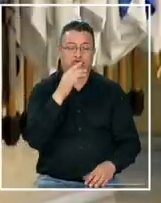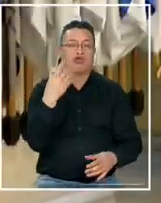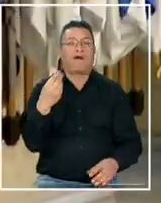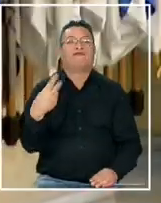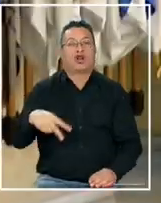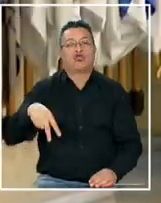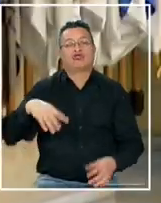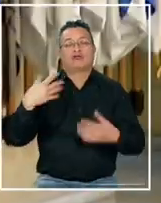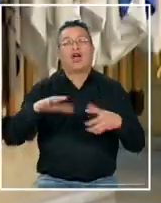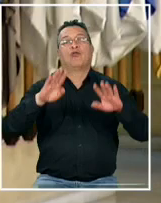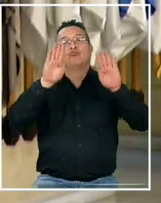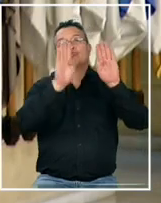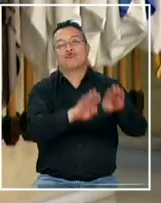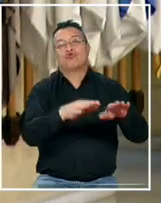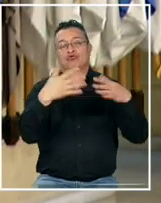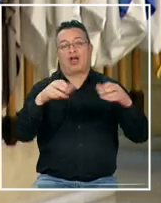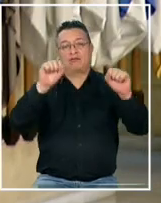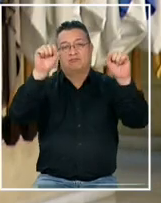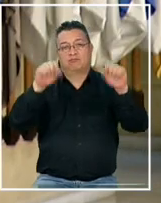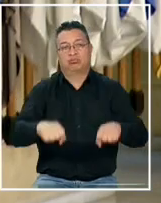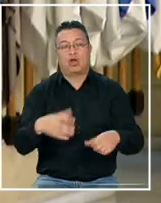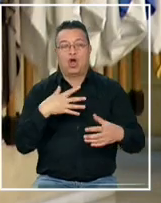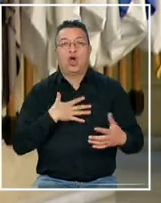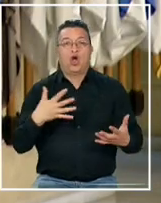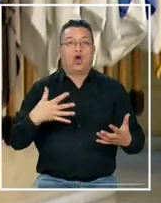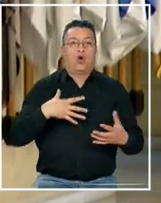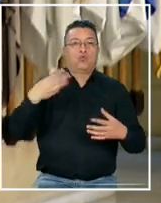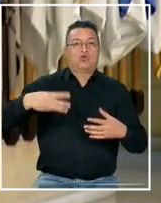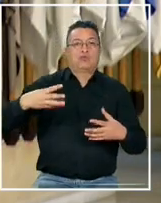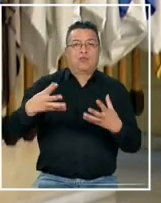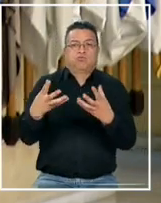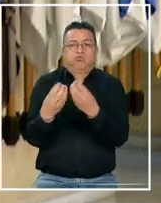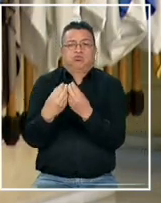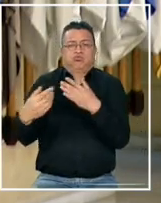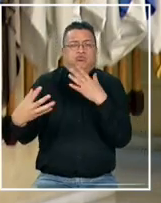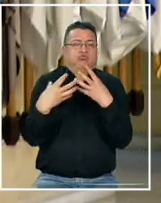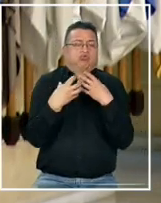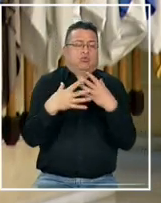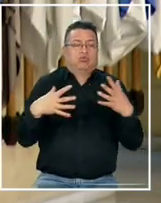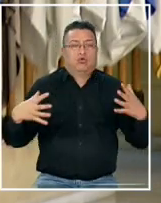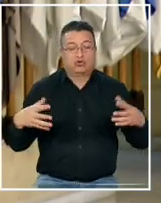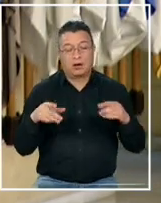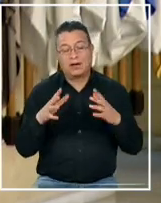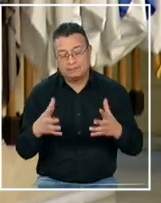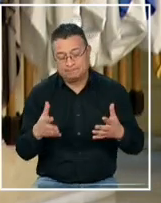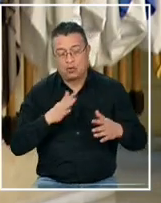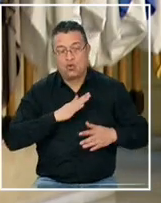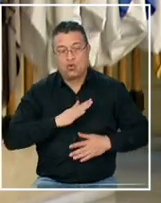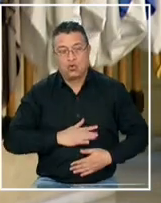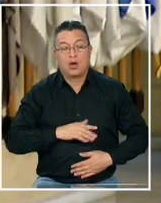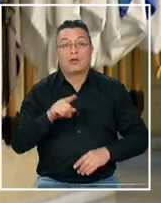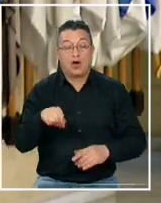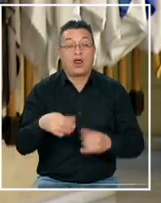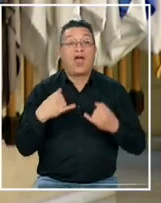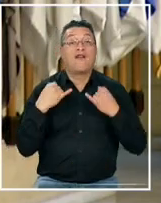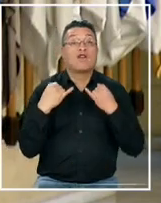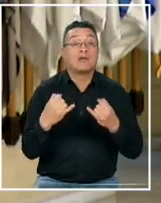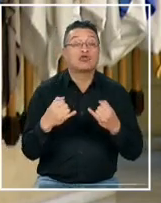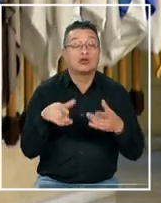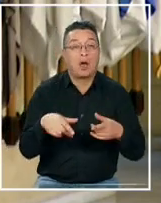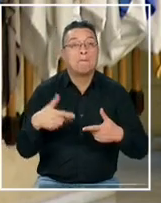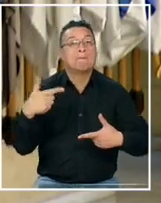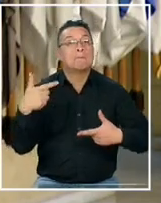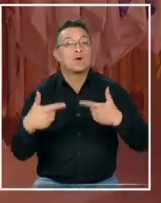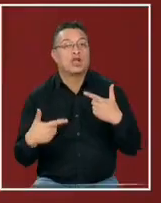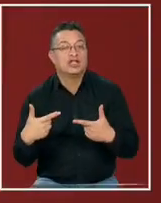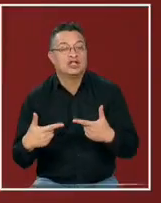obviamente, quitarle esa presión que existía a los municipios. Cerramos este despacho desde el Congreso Nacional con una información de carácter político